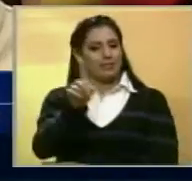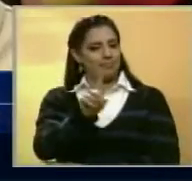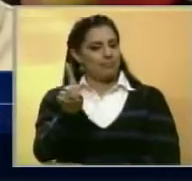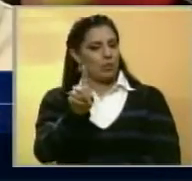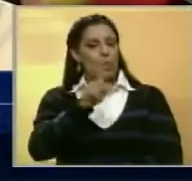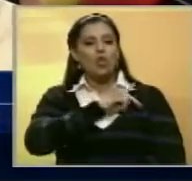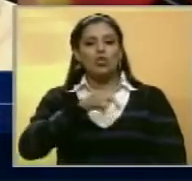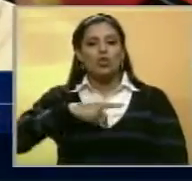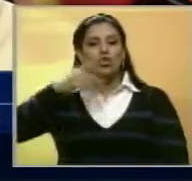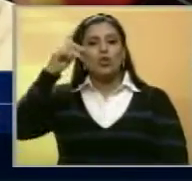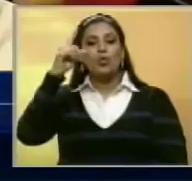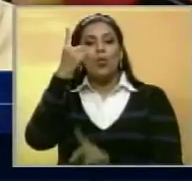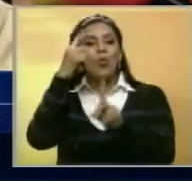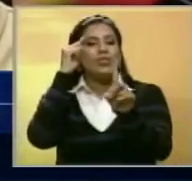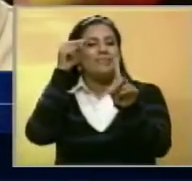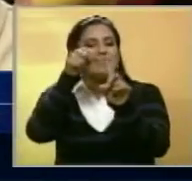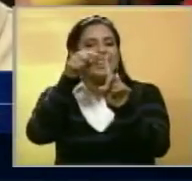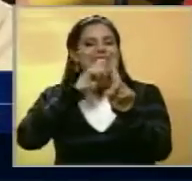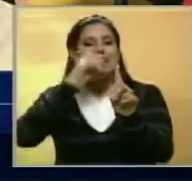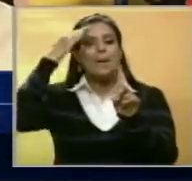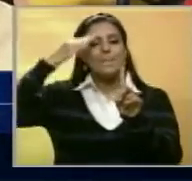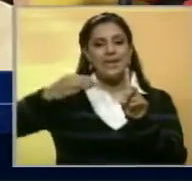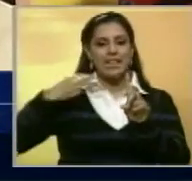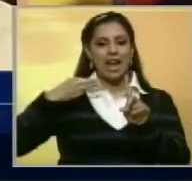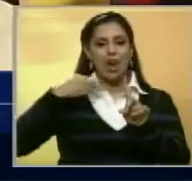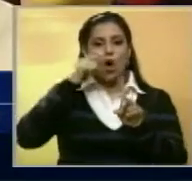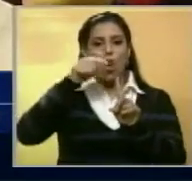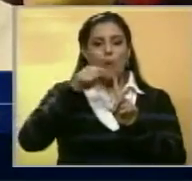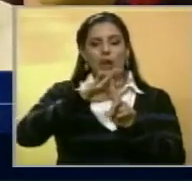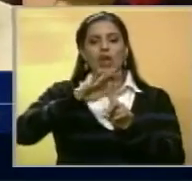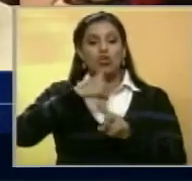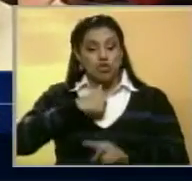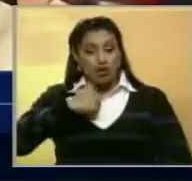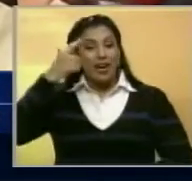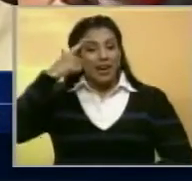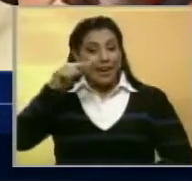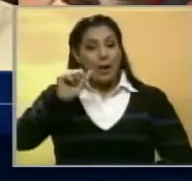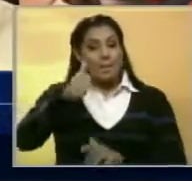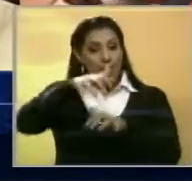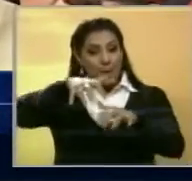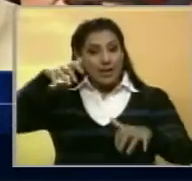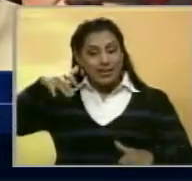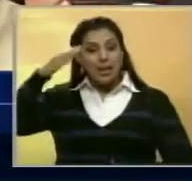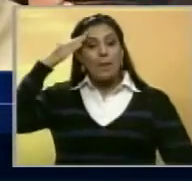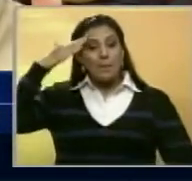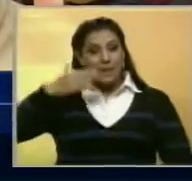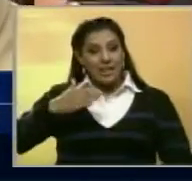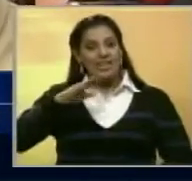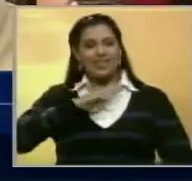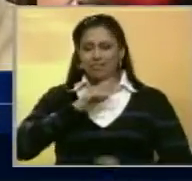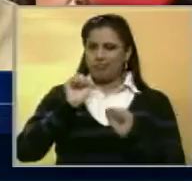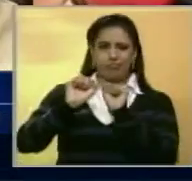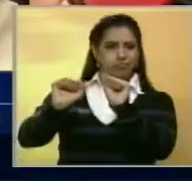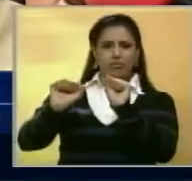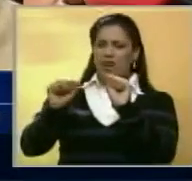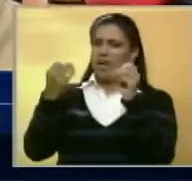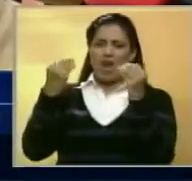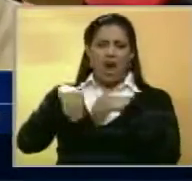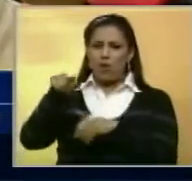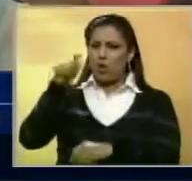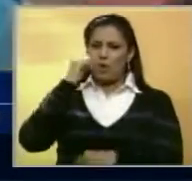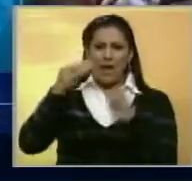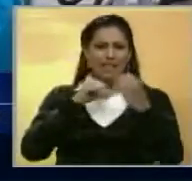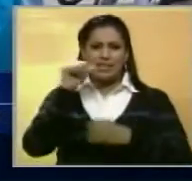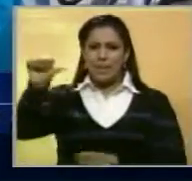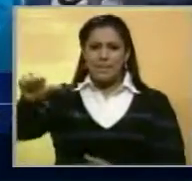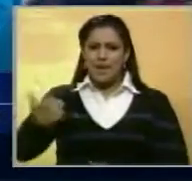sino contra un individuo, el general Fabio Zabarse. Yo estoy seguro que la mayoría de las Fuerzas Armadas rechaza lo que está pasando en